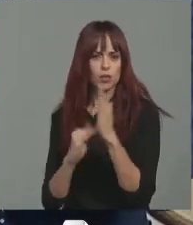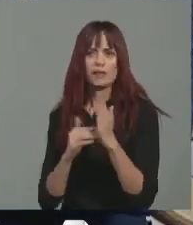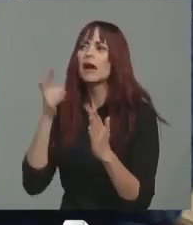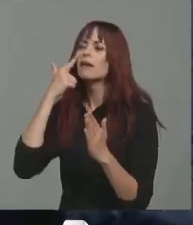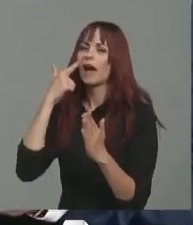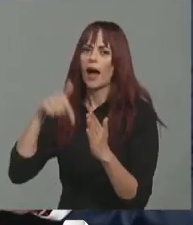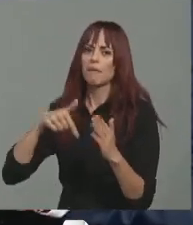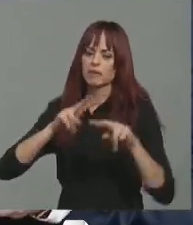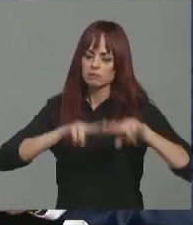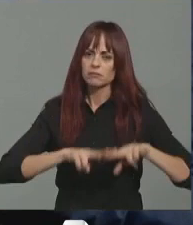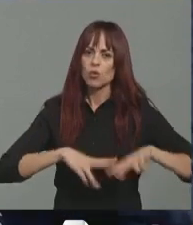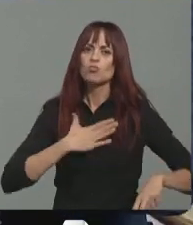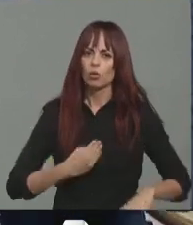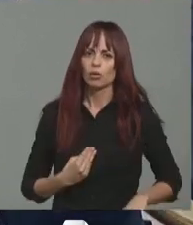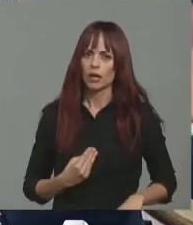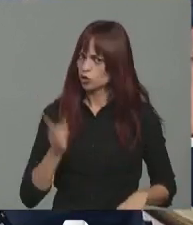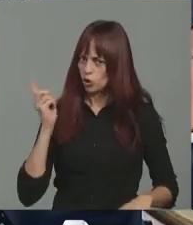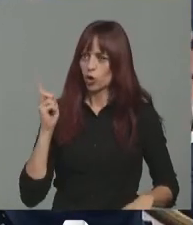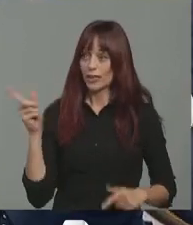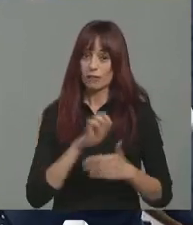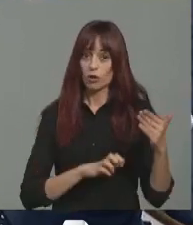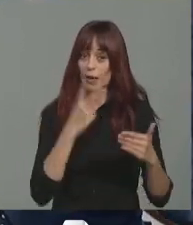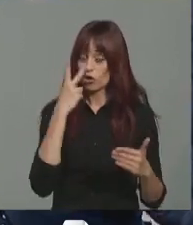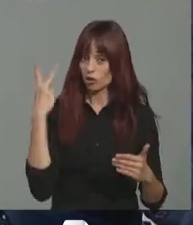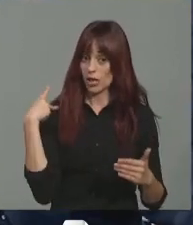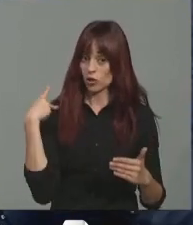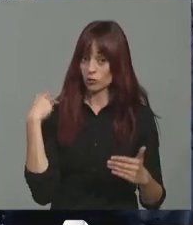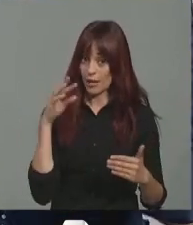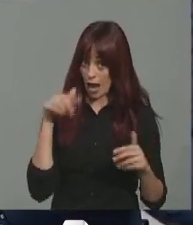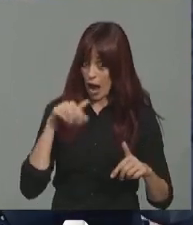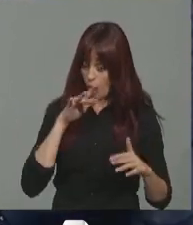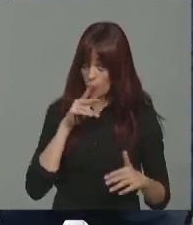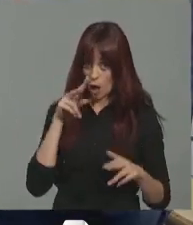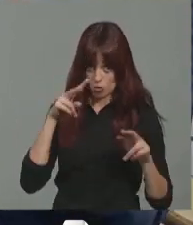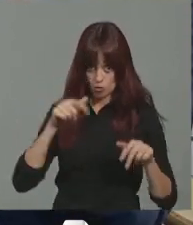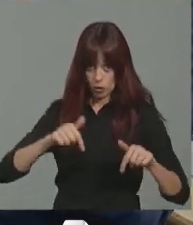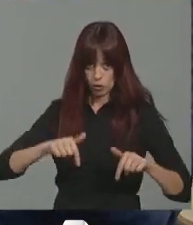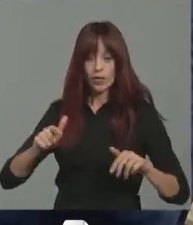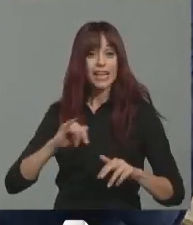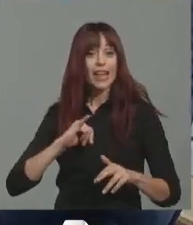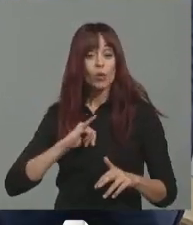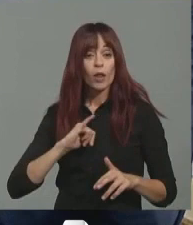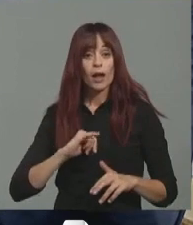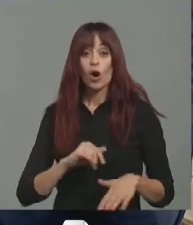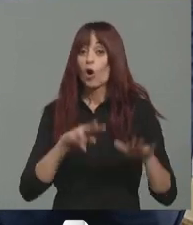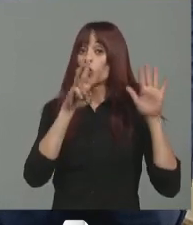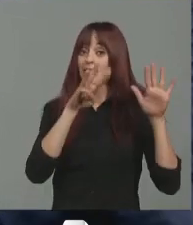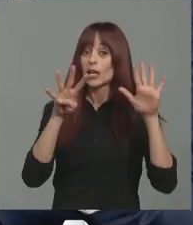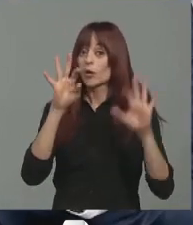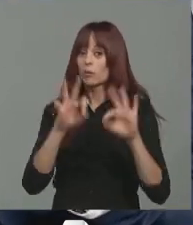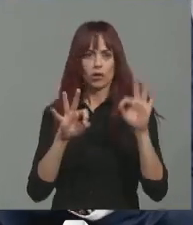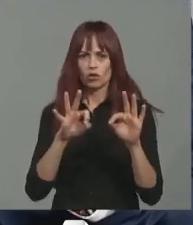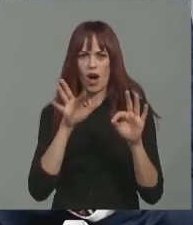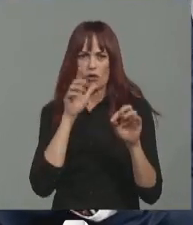estudio solamente para la región de Murcia. Este informe fue hace dos años, el nuestro es de ahora, han pasado esos dos años y la deuda pasa a ser del 89%